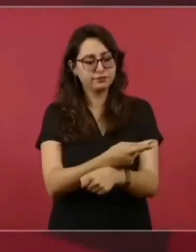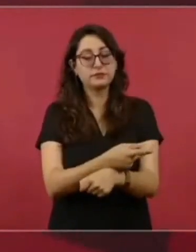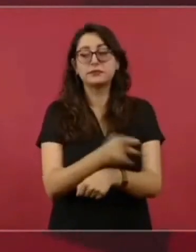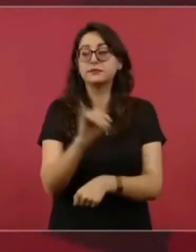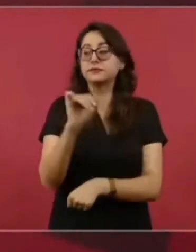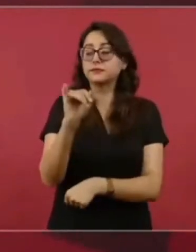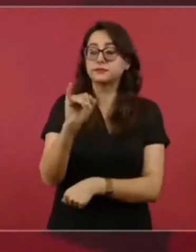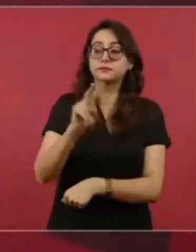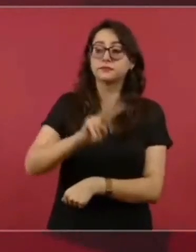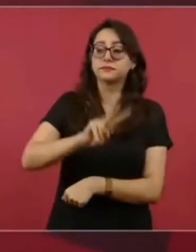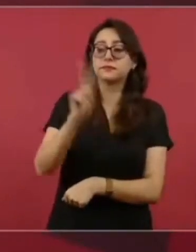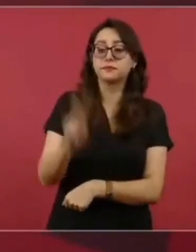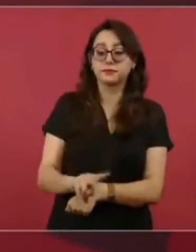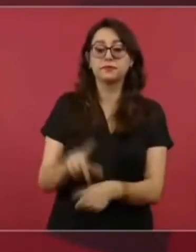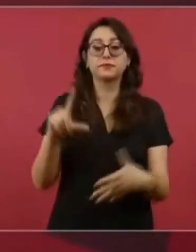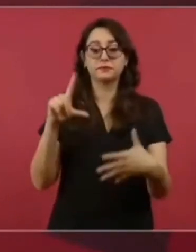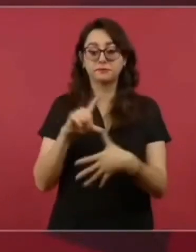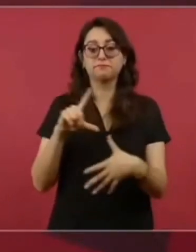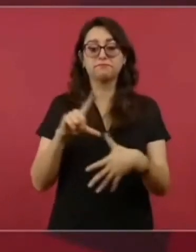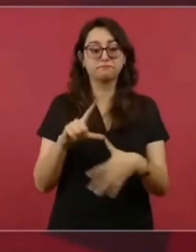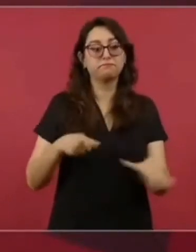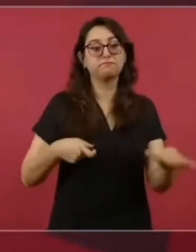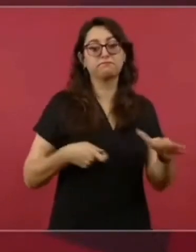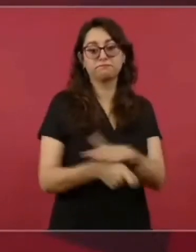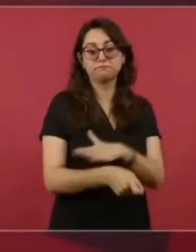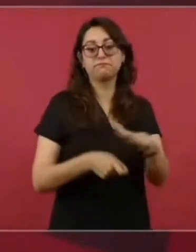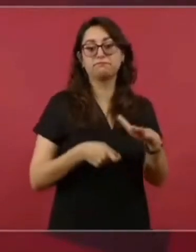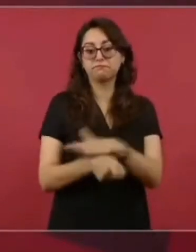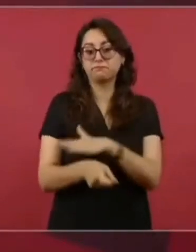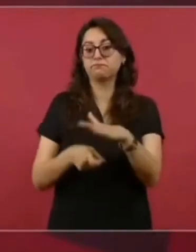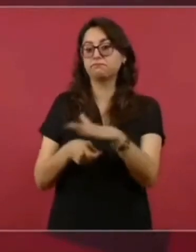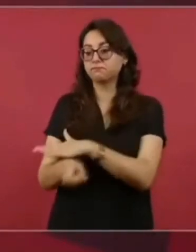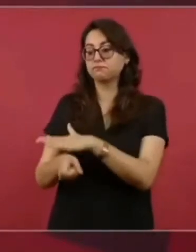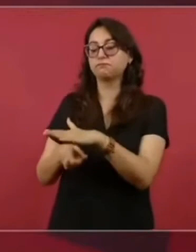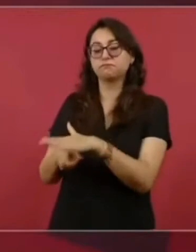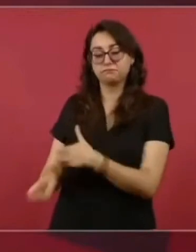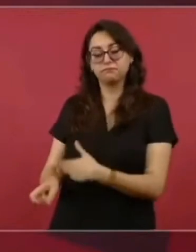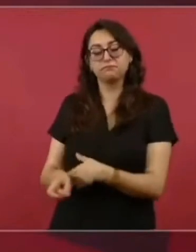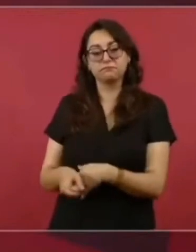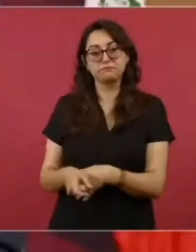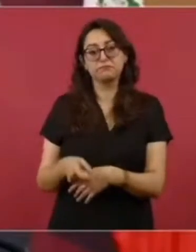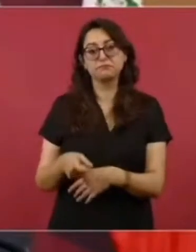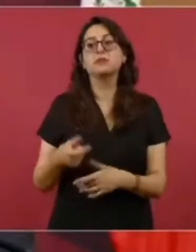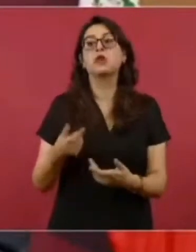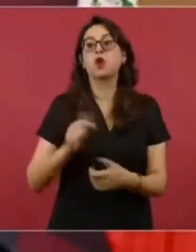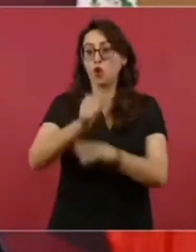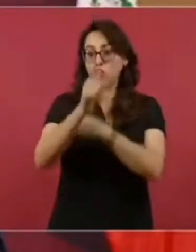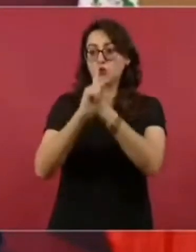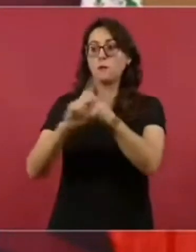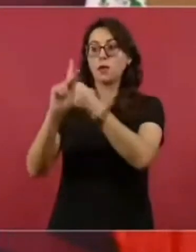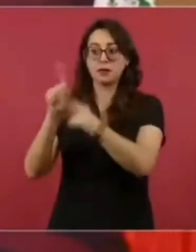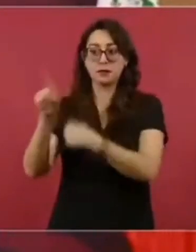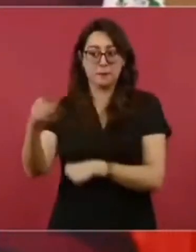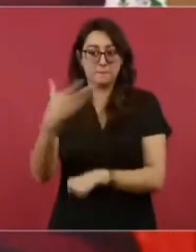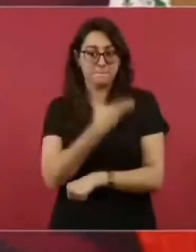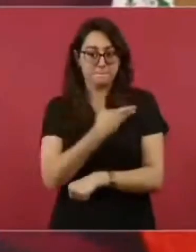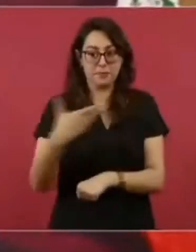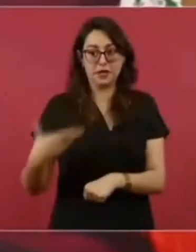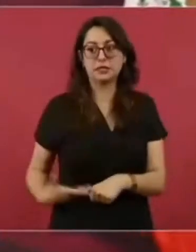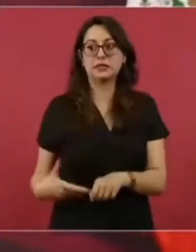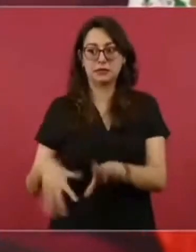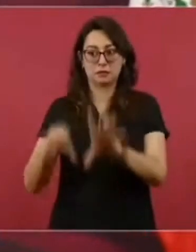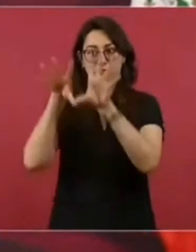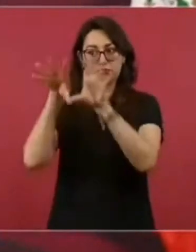y por eso metieron preso a presidentes aquí en México no pasó